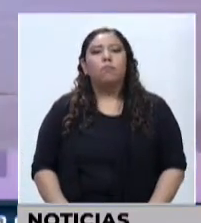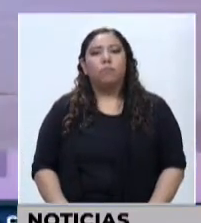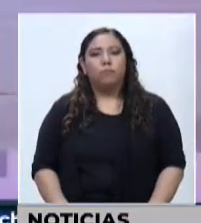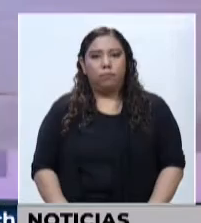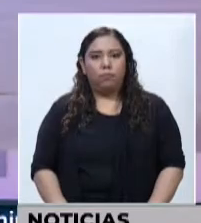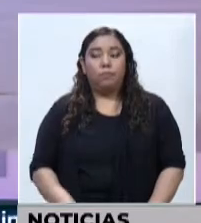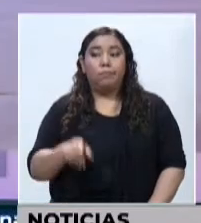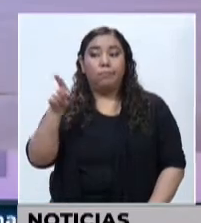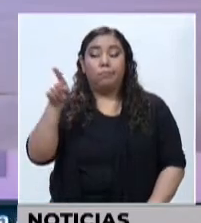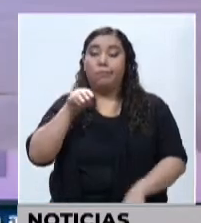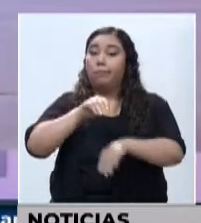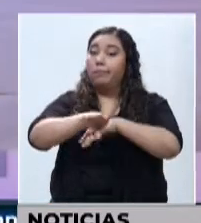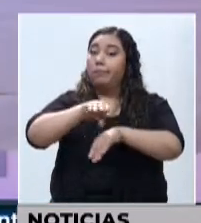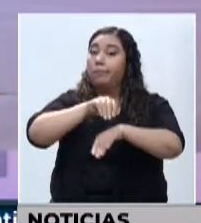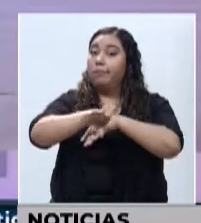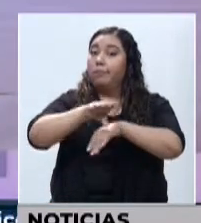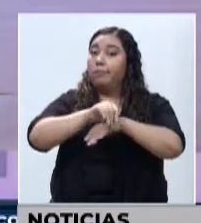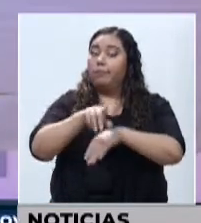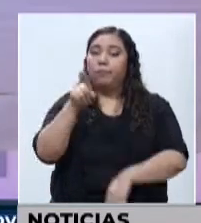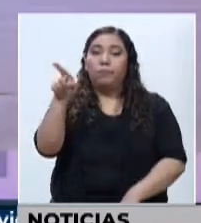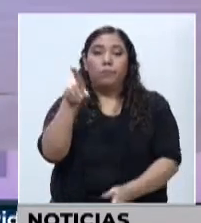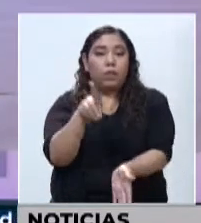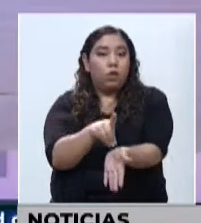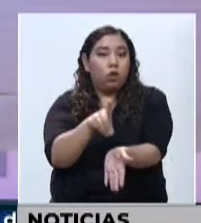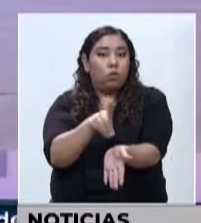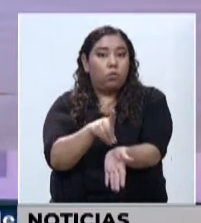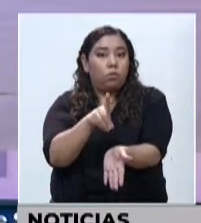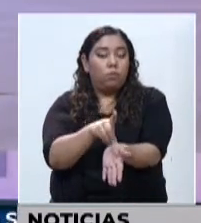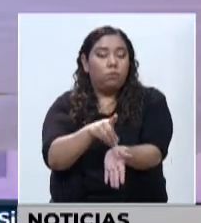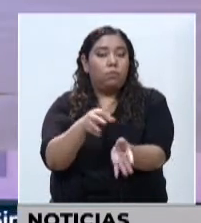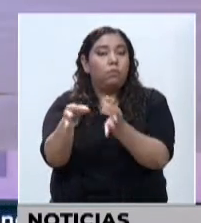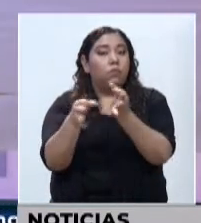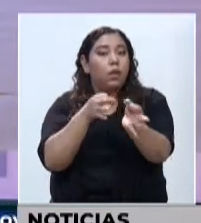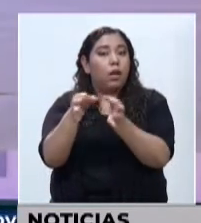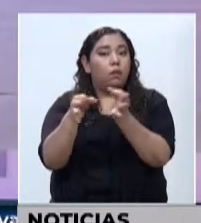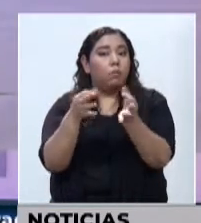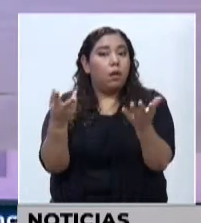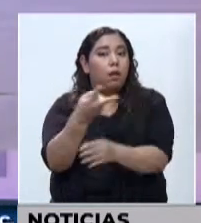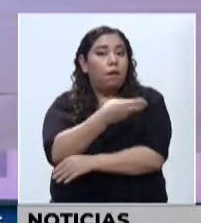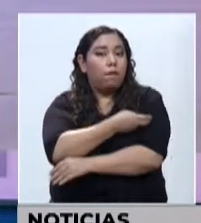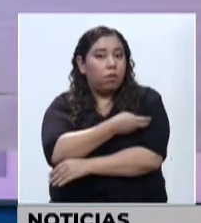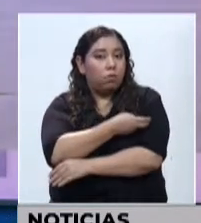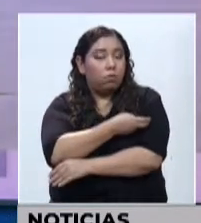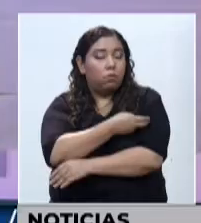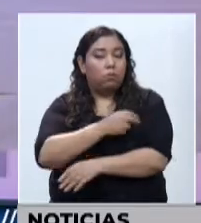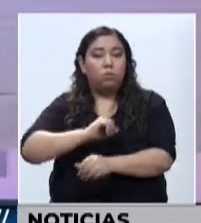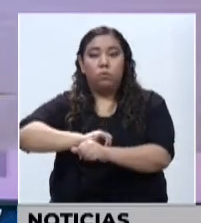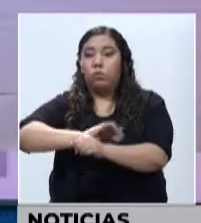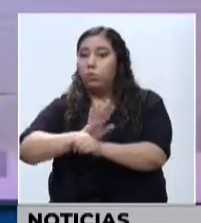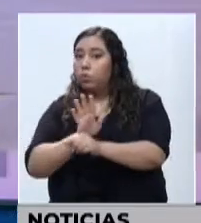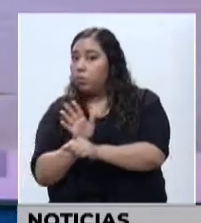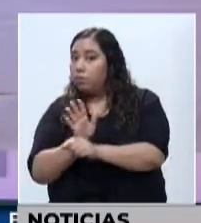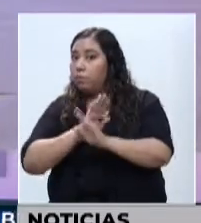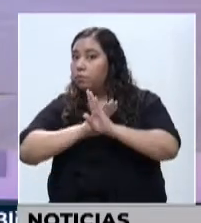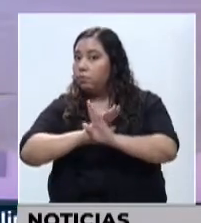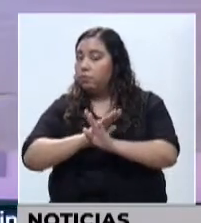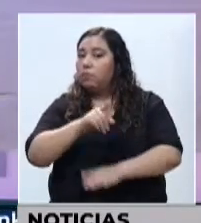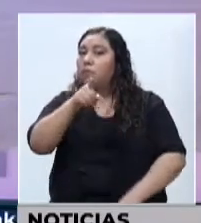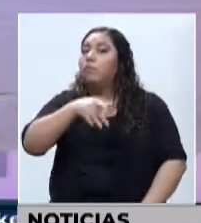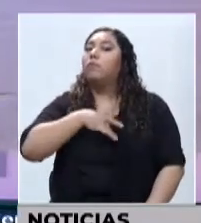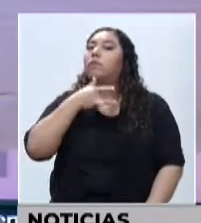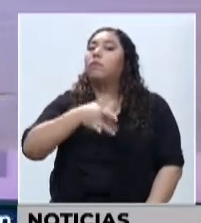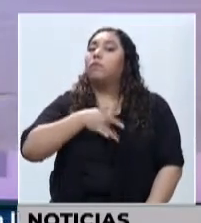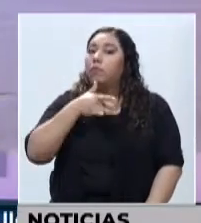Bueno, ahí tienen las indicaciones por parte de los médicos sobre la vacuna anti-COVID-19. ¿Cuáles son los